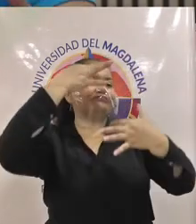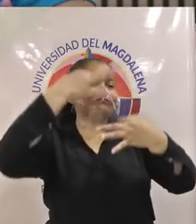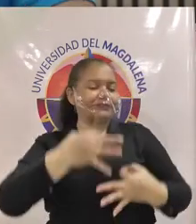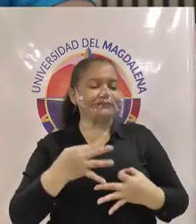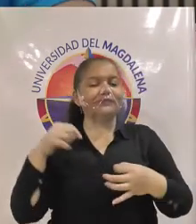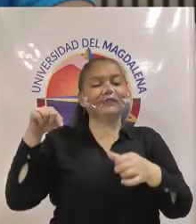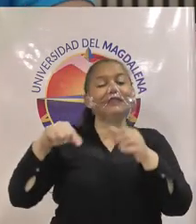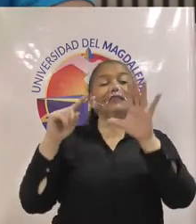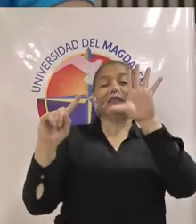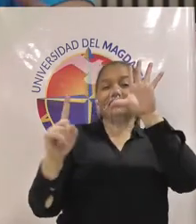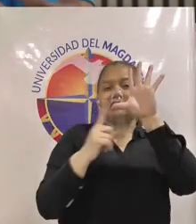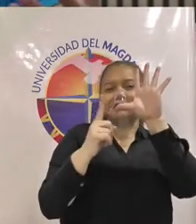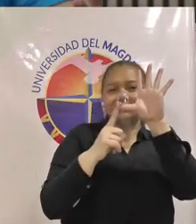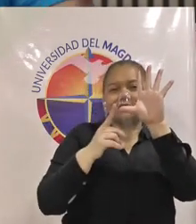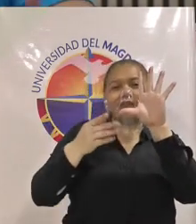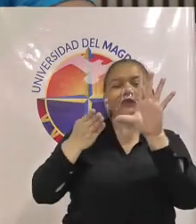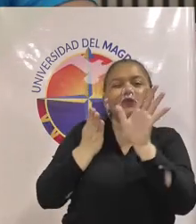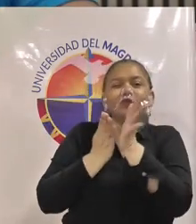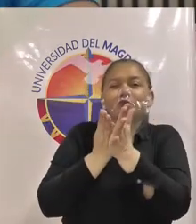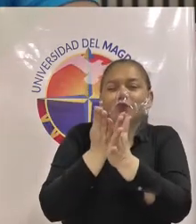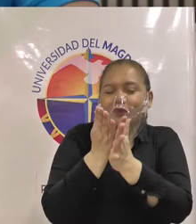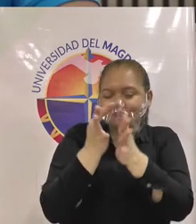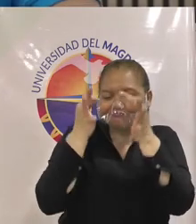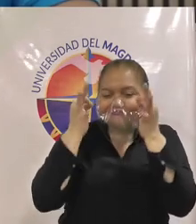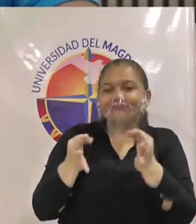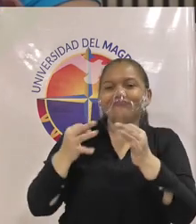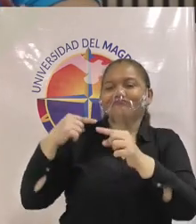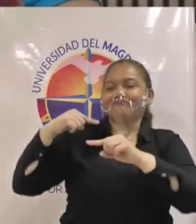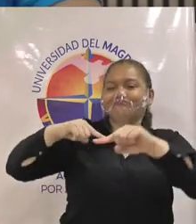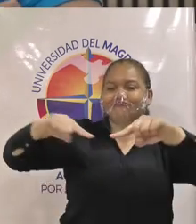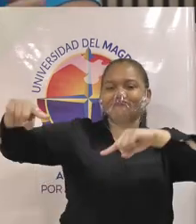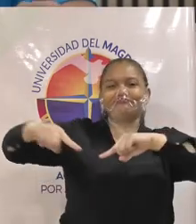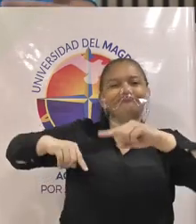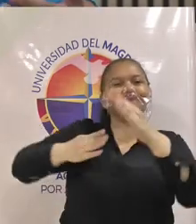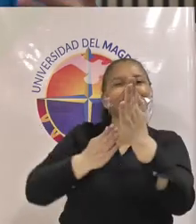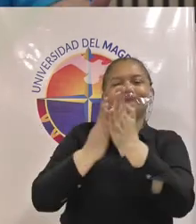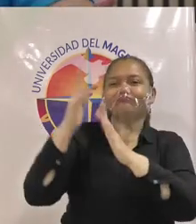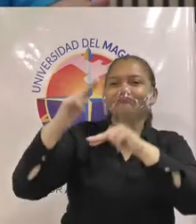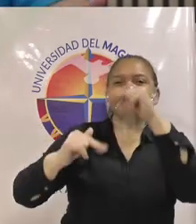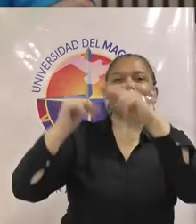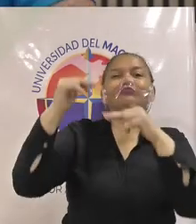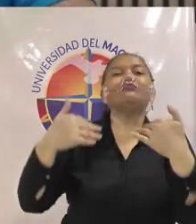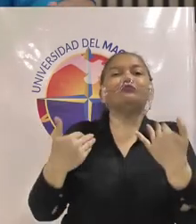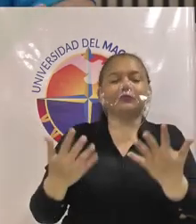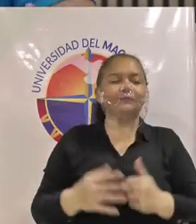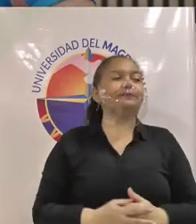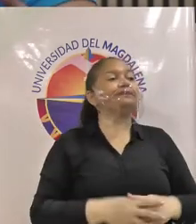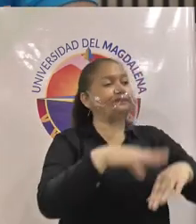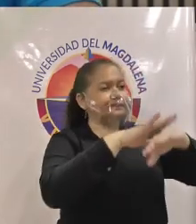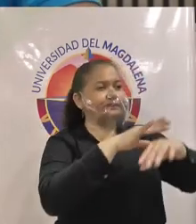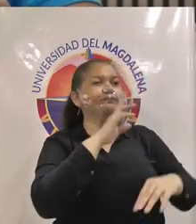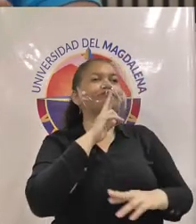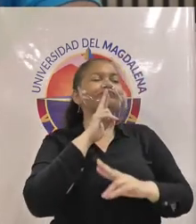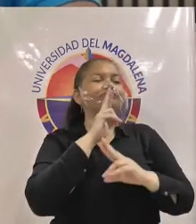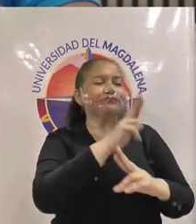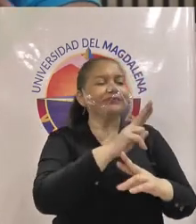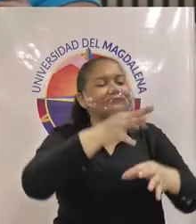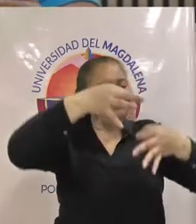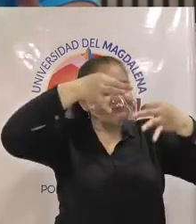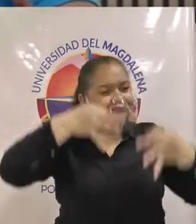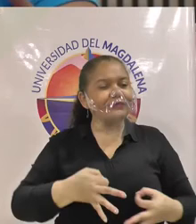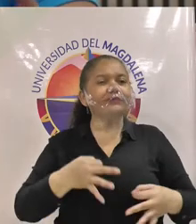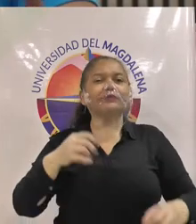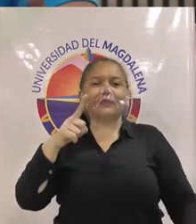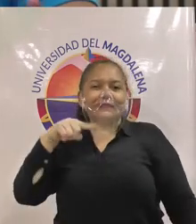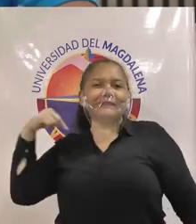sostenibilidad y resiliencia organizacional inicialmente responder a que la universidad debe realizar